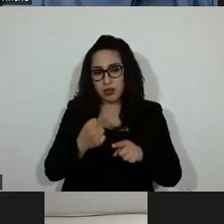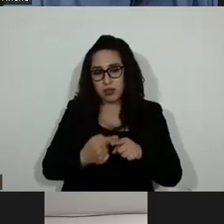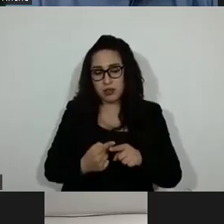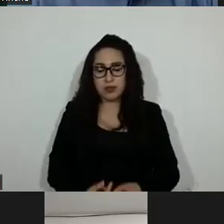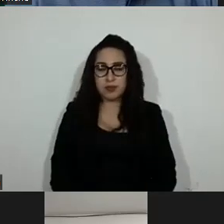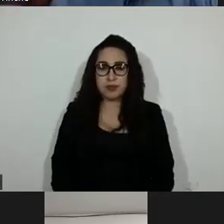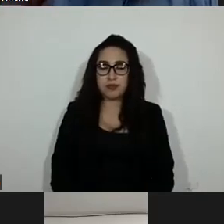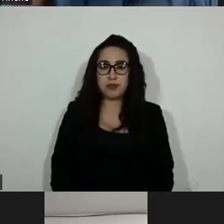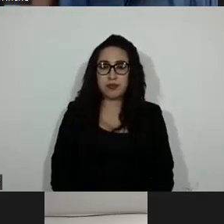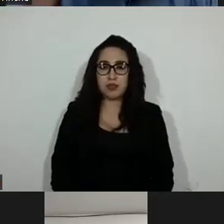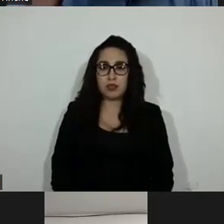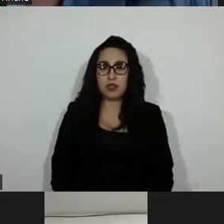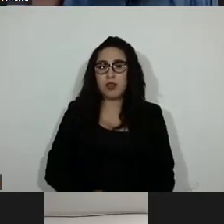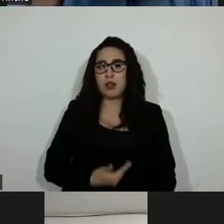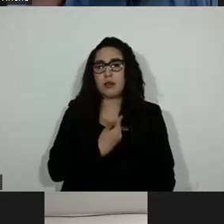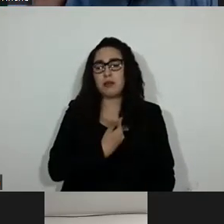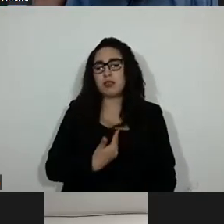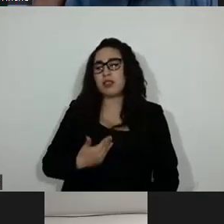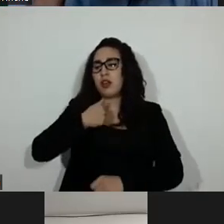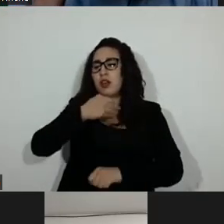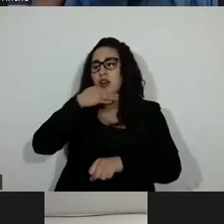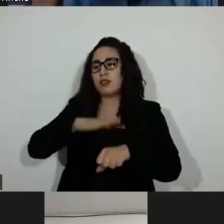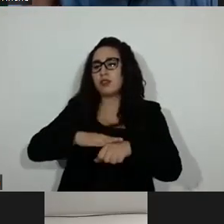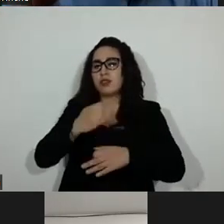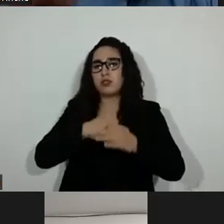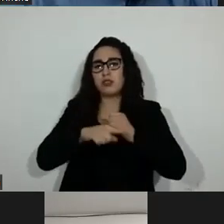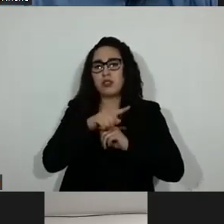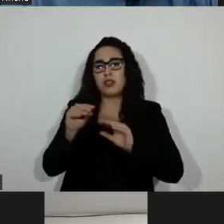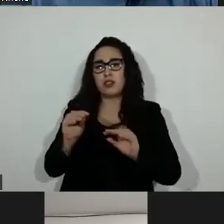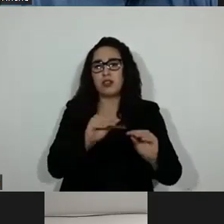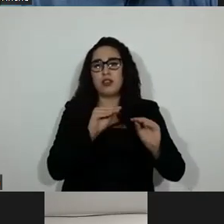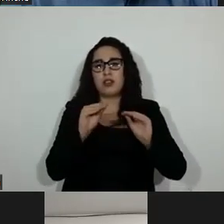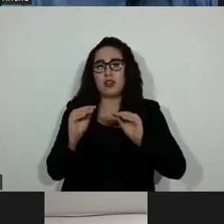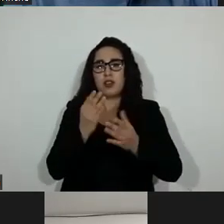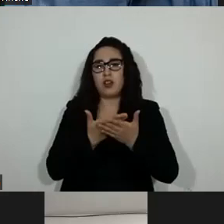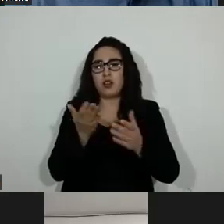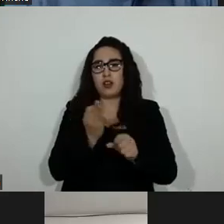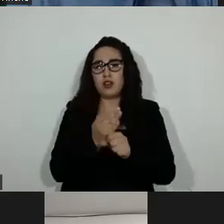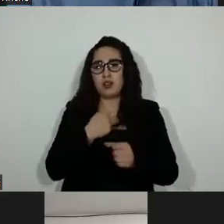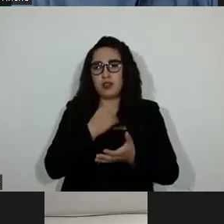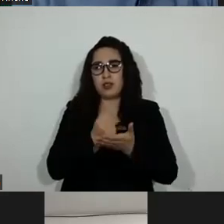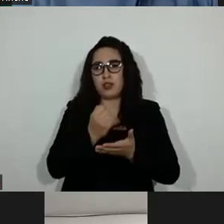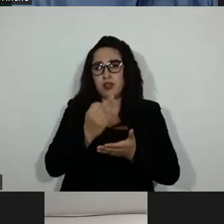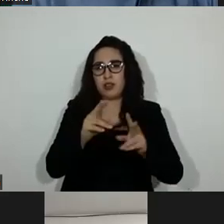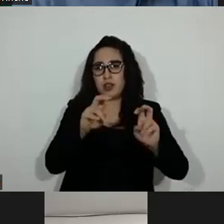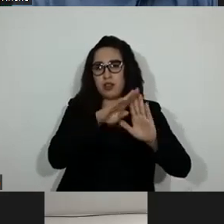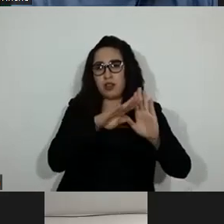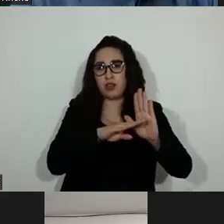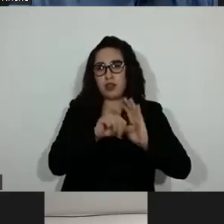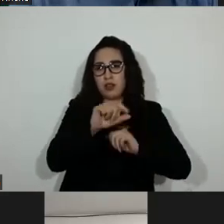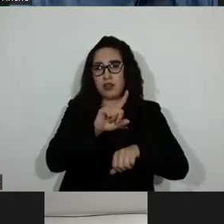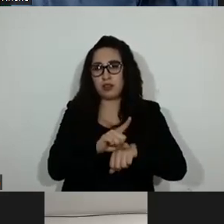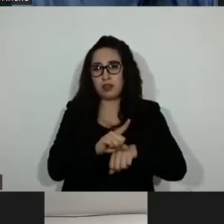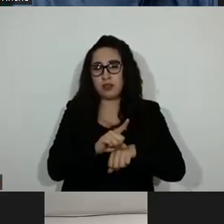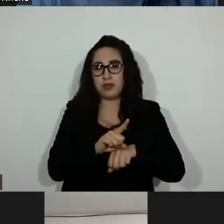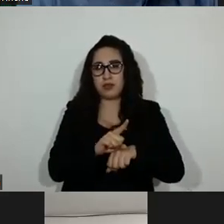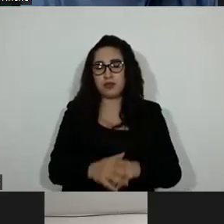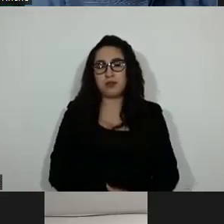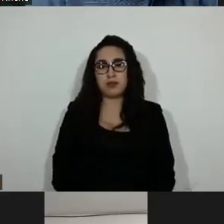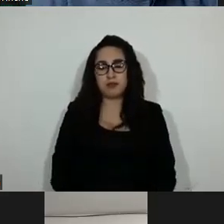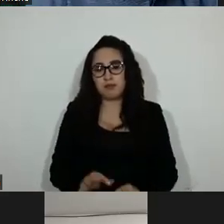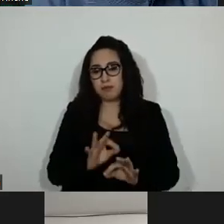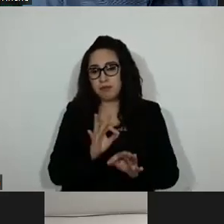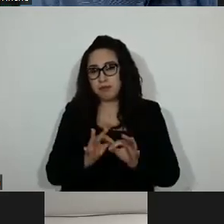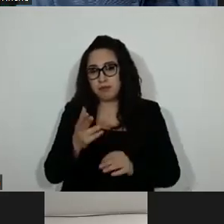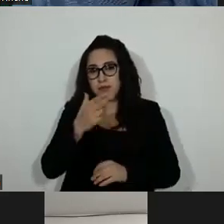Diputado presidente, no hay votos en contra. En consecuencia, se aprueba el orden del día. Cumplida su instrucción, diputado presidente. Muchas